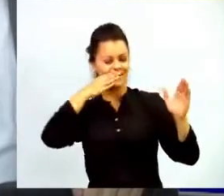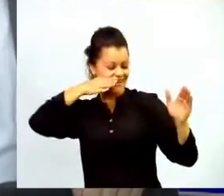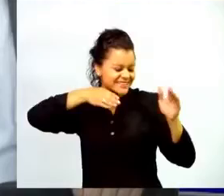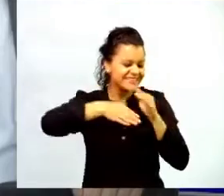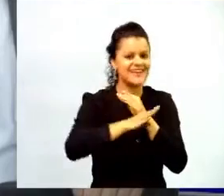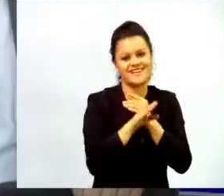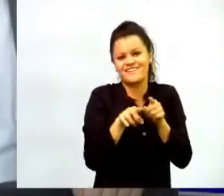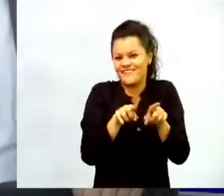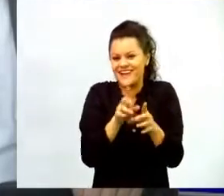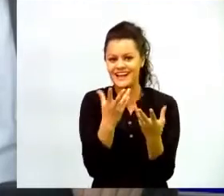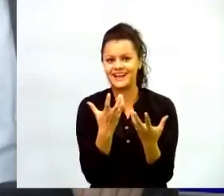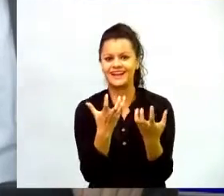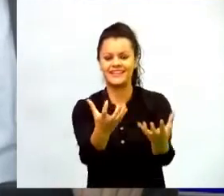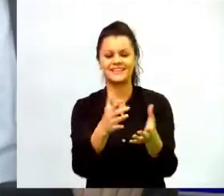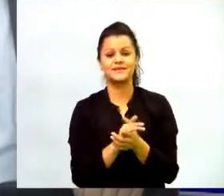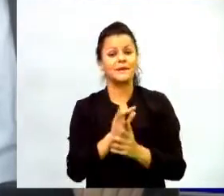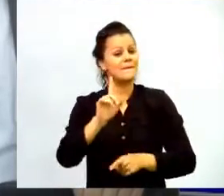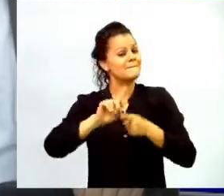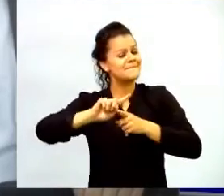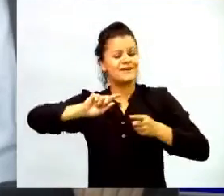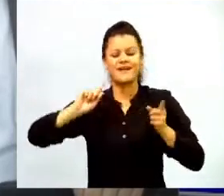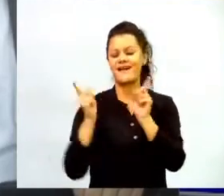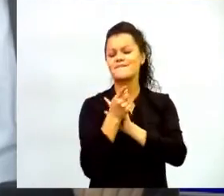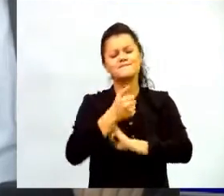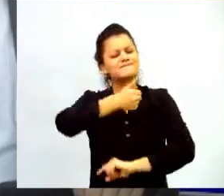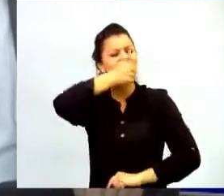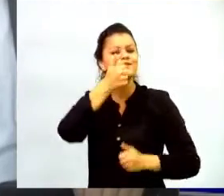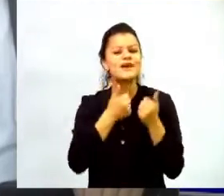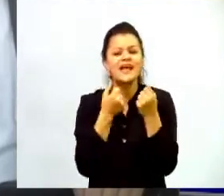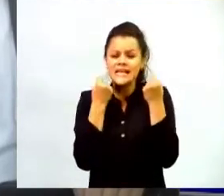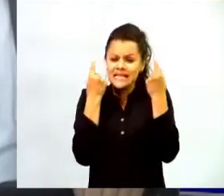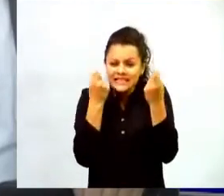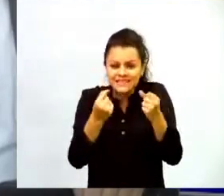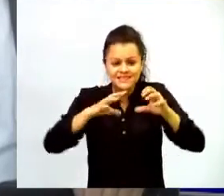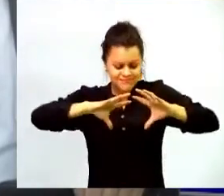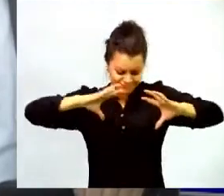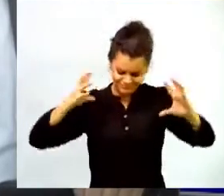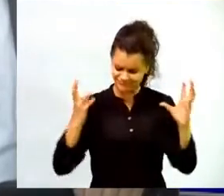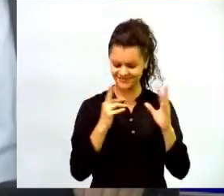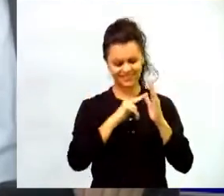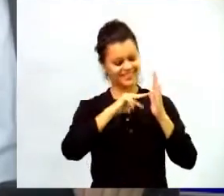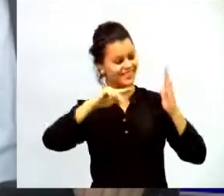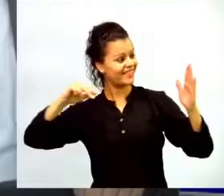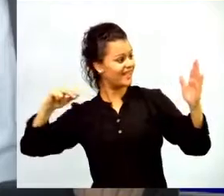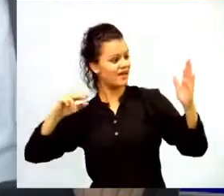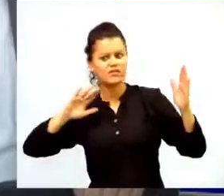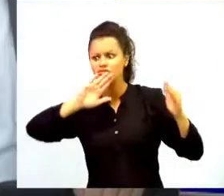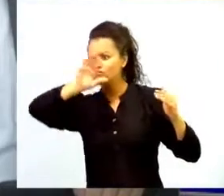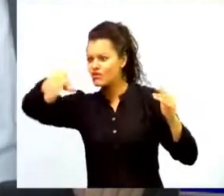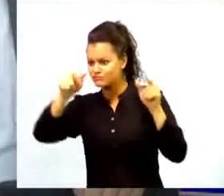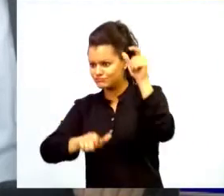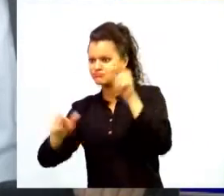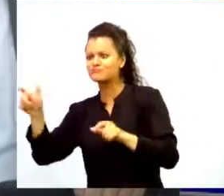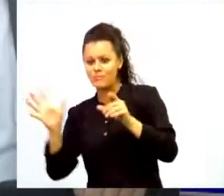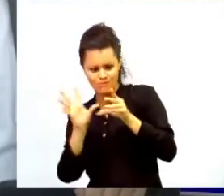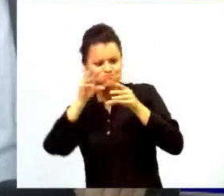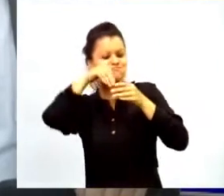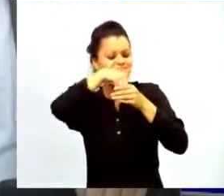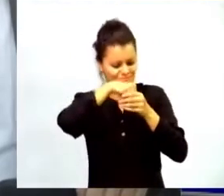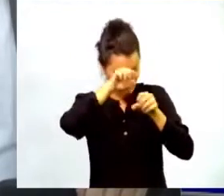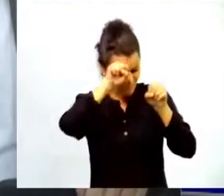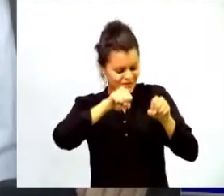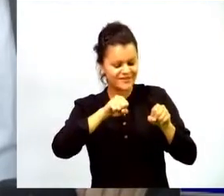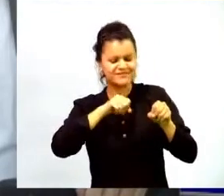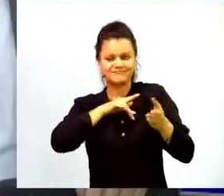importante inicial es entender que en el mundo de la tecnología todas las personas tenemos una voz y una voz que se va construyendo en nuestra práctica